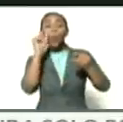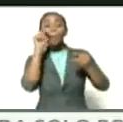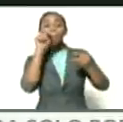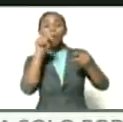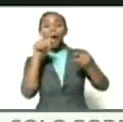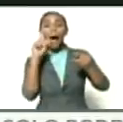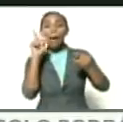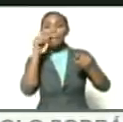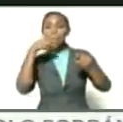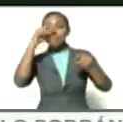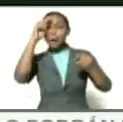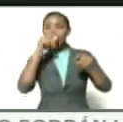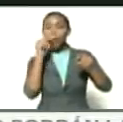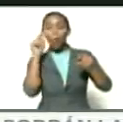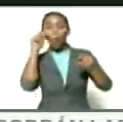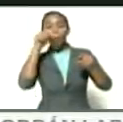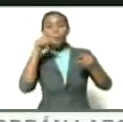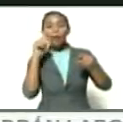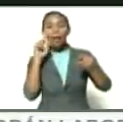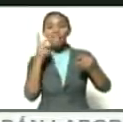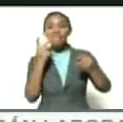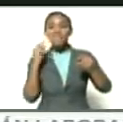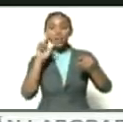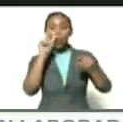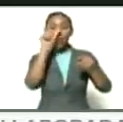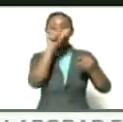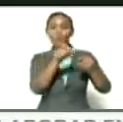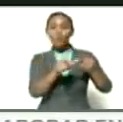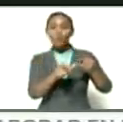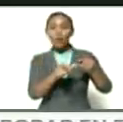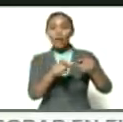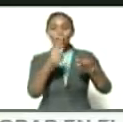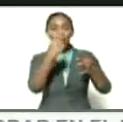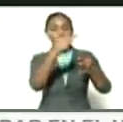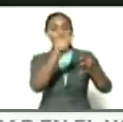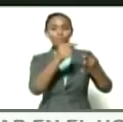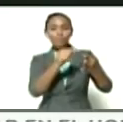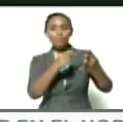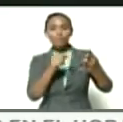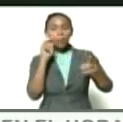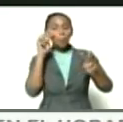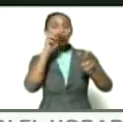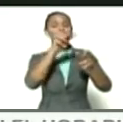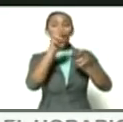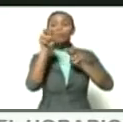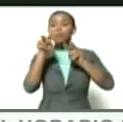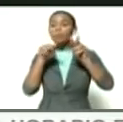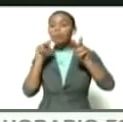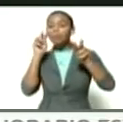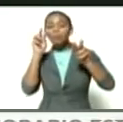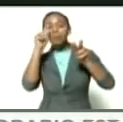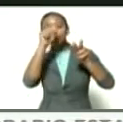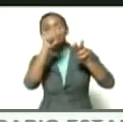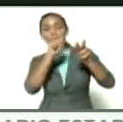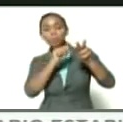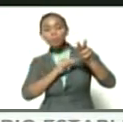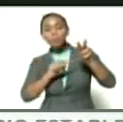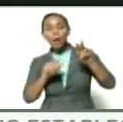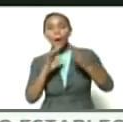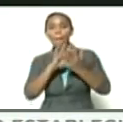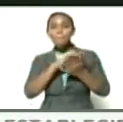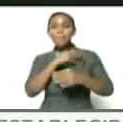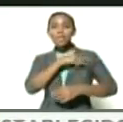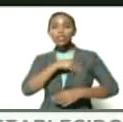padre Omar Gómez Víctor Salazar Rander Peña Miguel Ernesto Misión Árbol